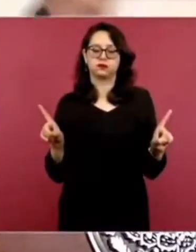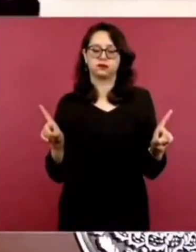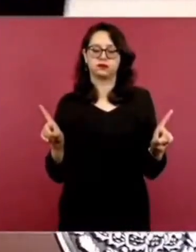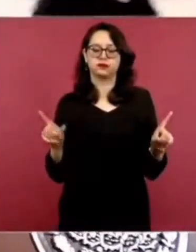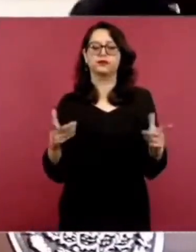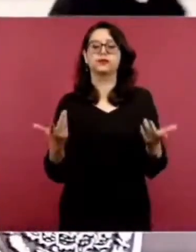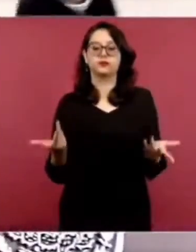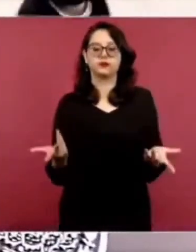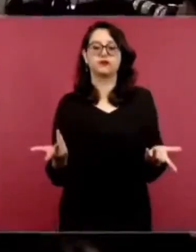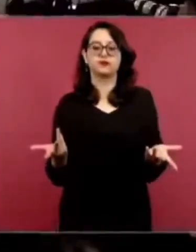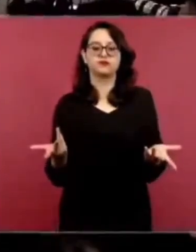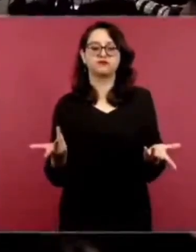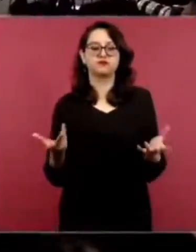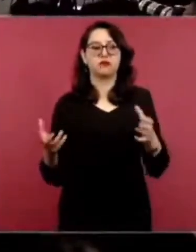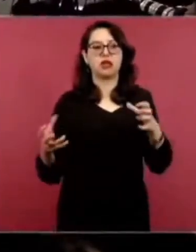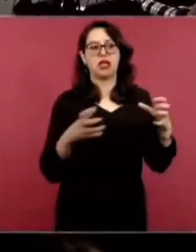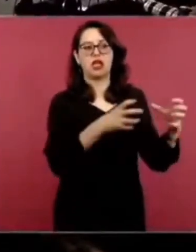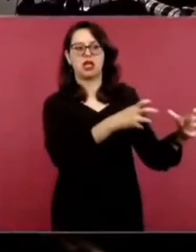hay